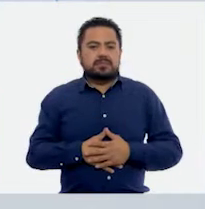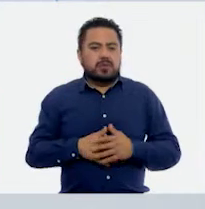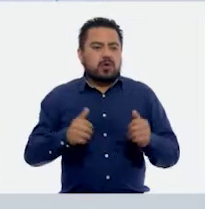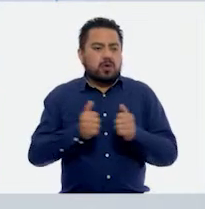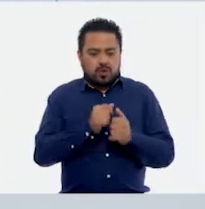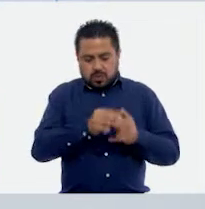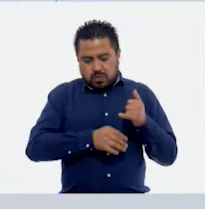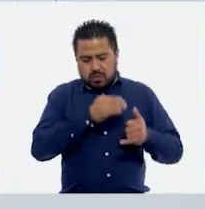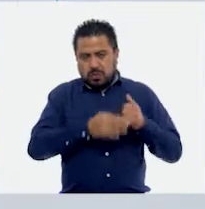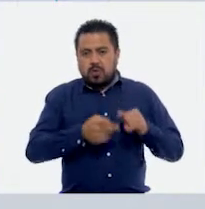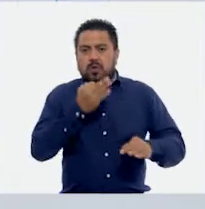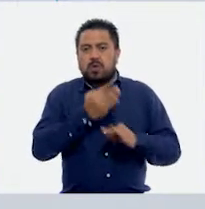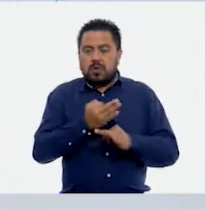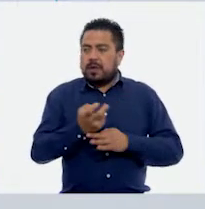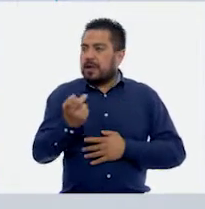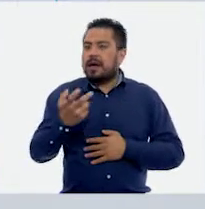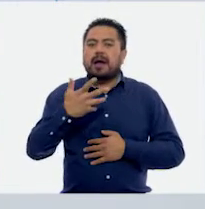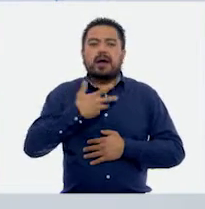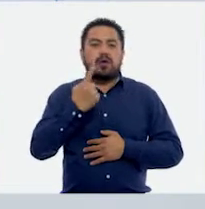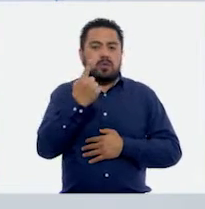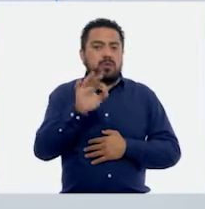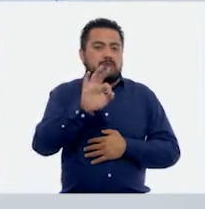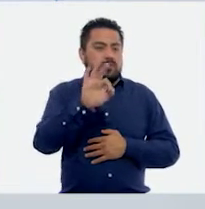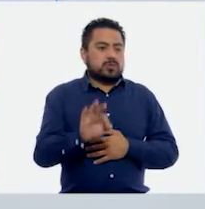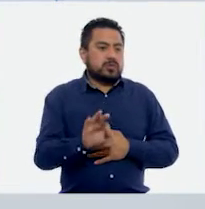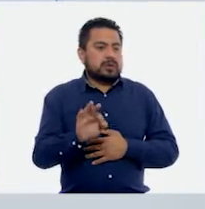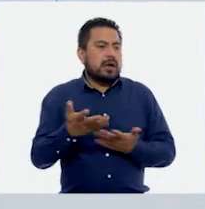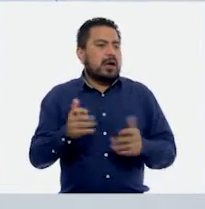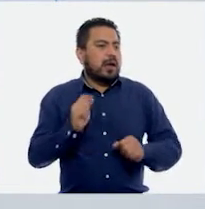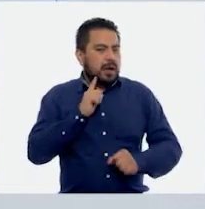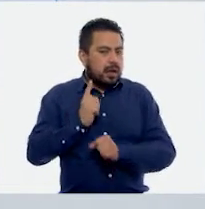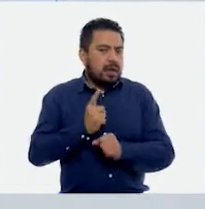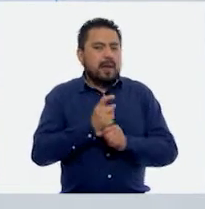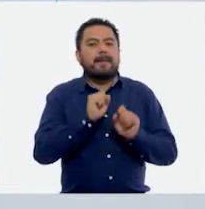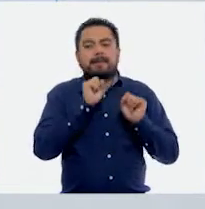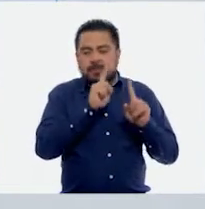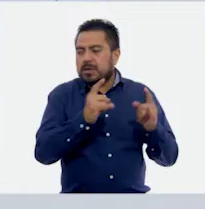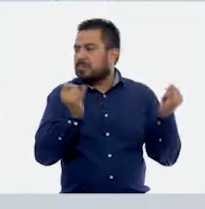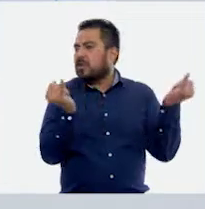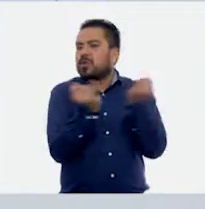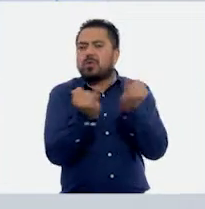con el último. Tenemos el 1%, ya hemos visto que es lo mismo,